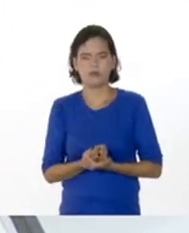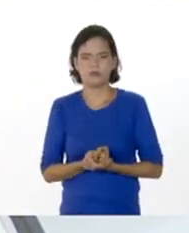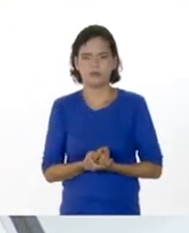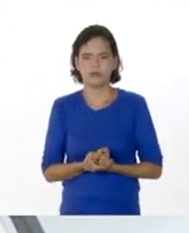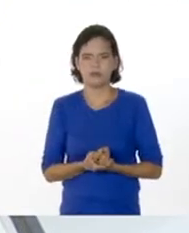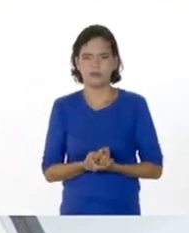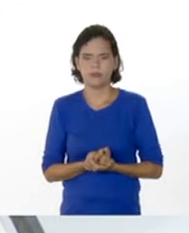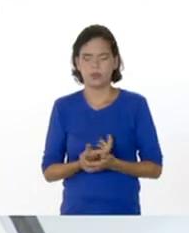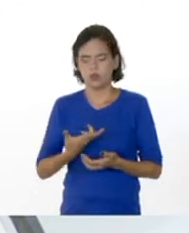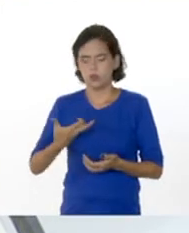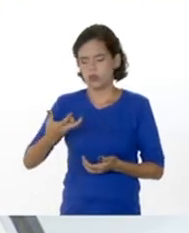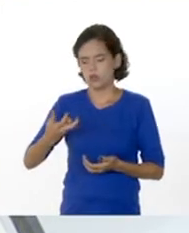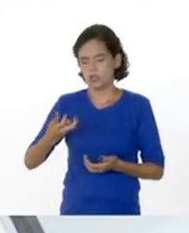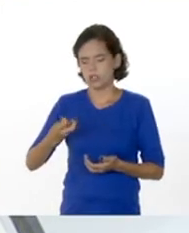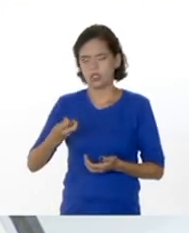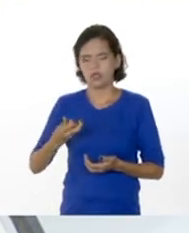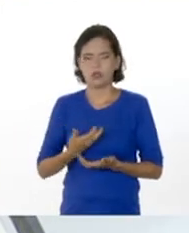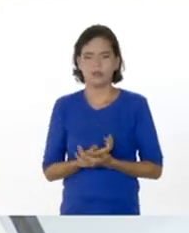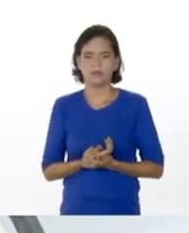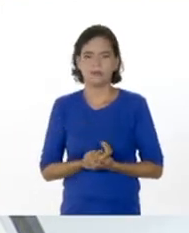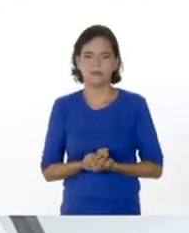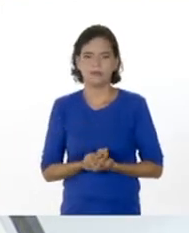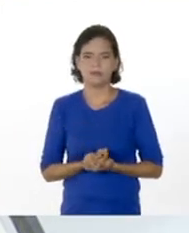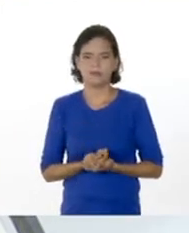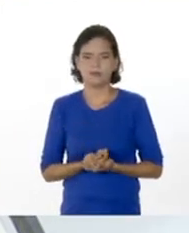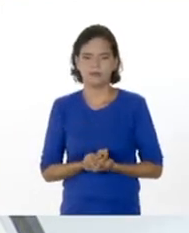y tengo acá una jeringa. ¿Ok?